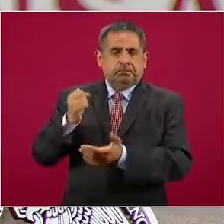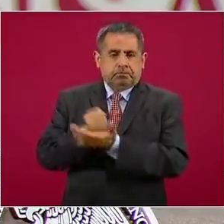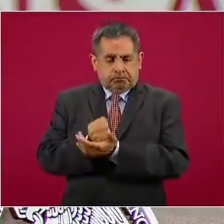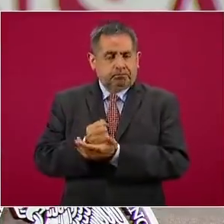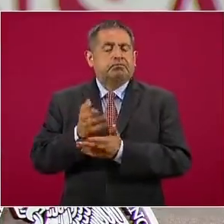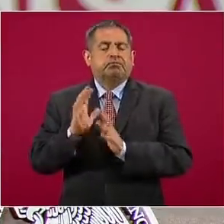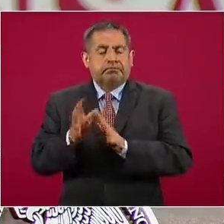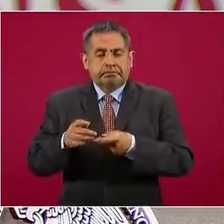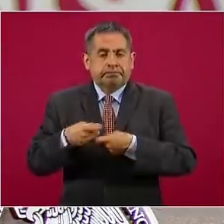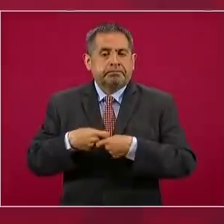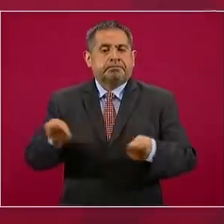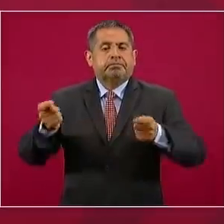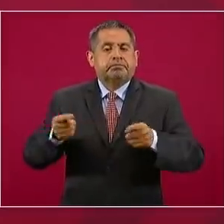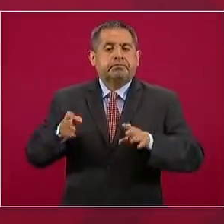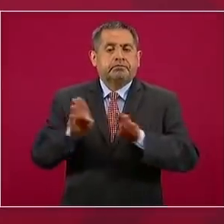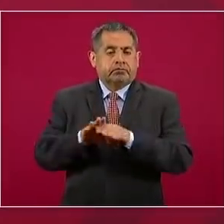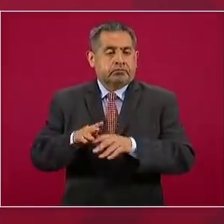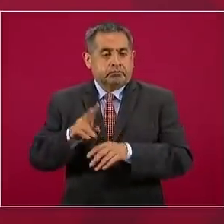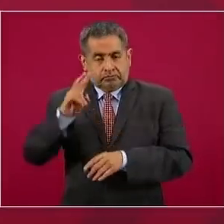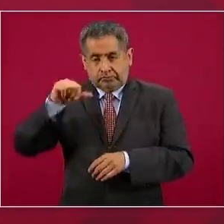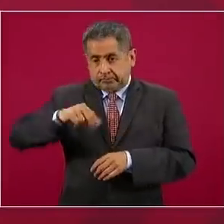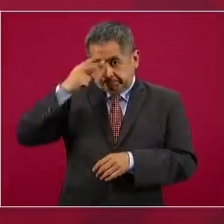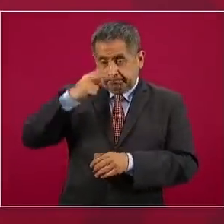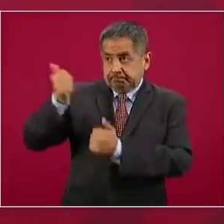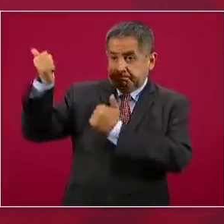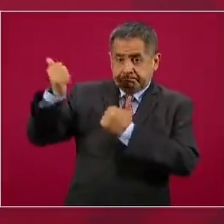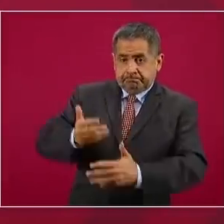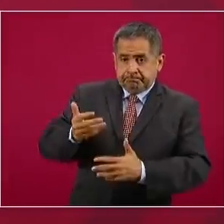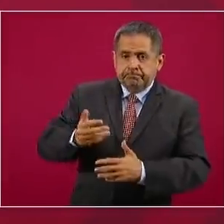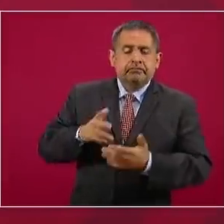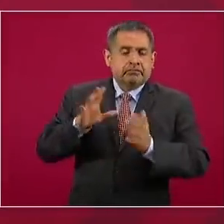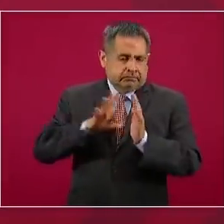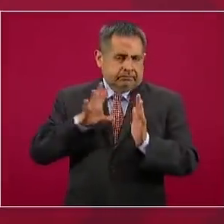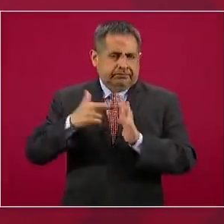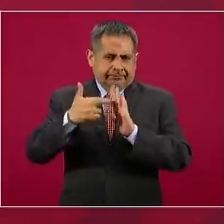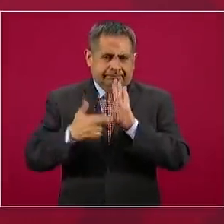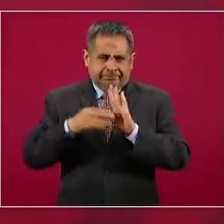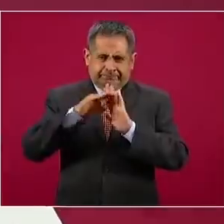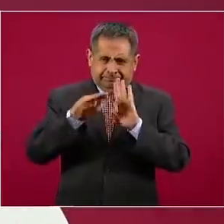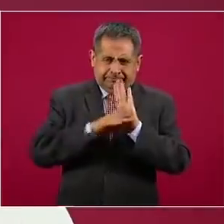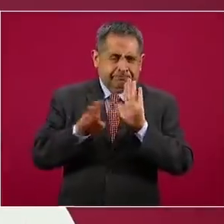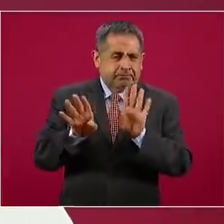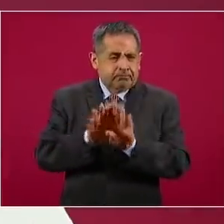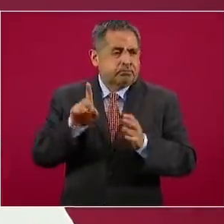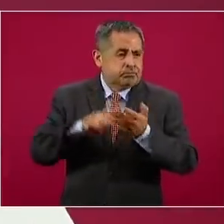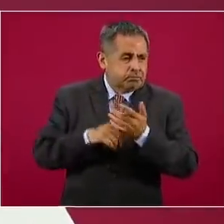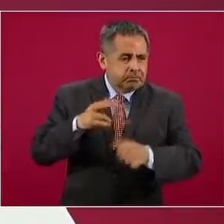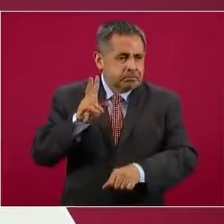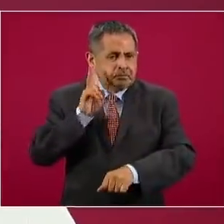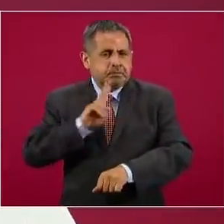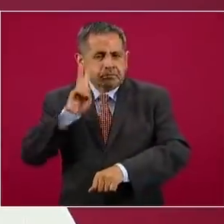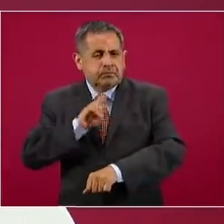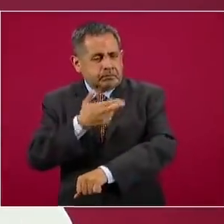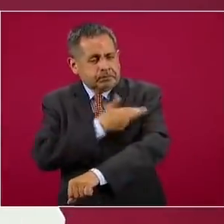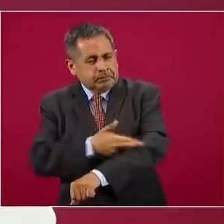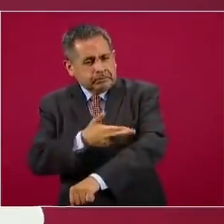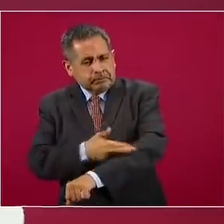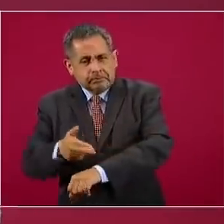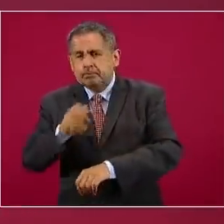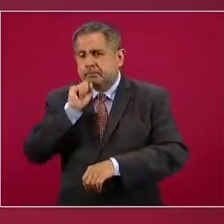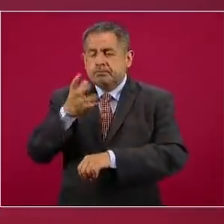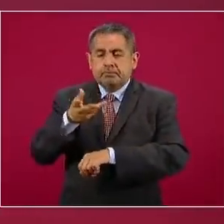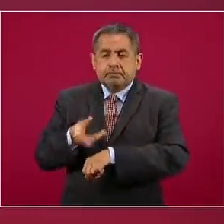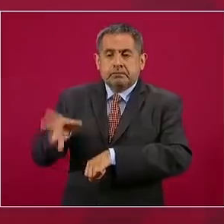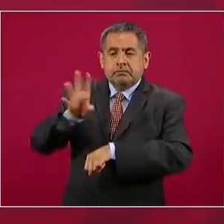esta vacuna ya en México, tenemos un protocolo clínico aprobado, así como la autorización